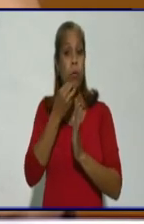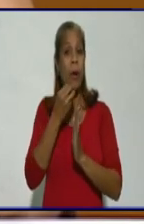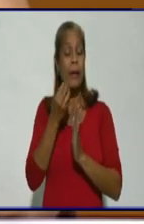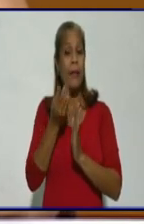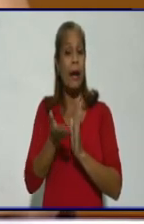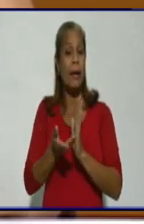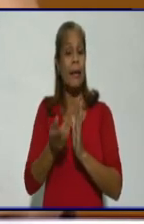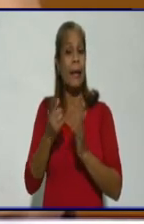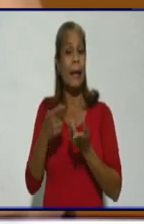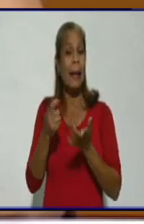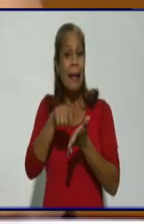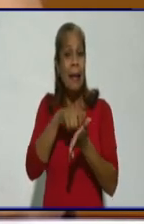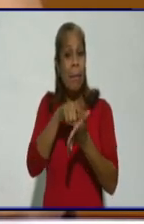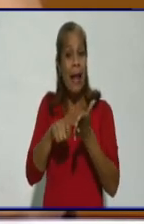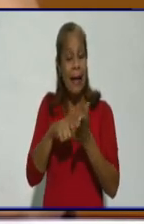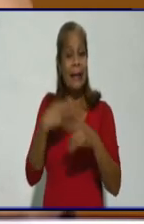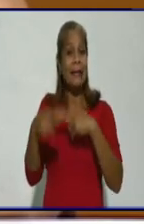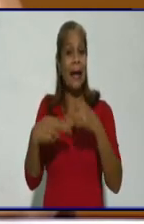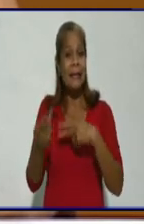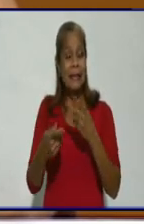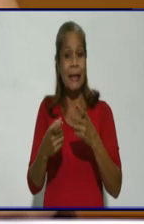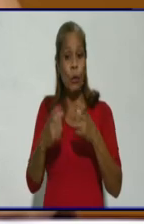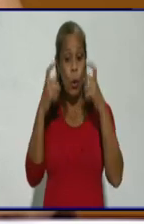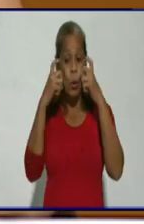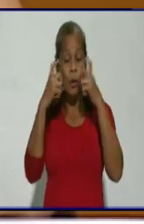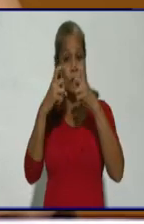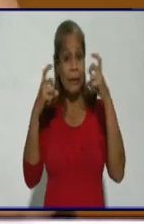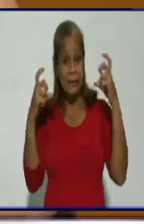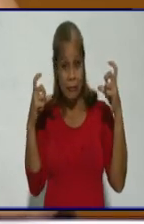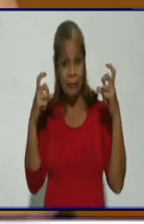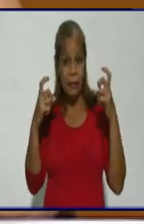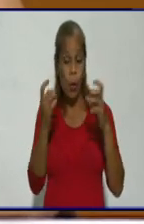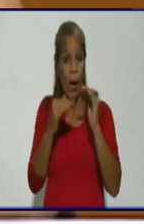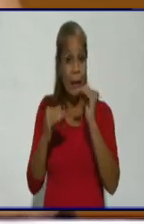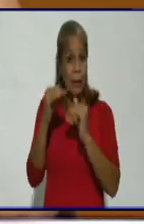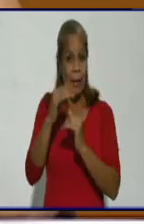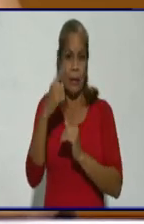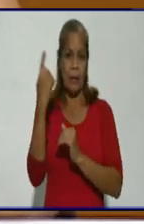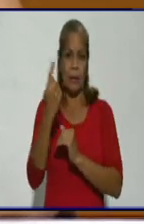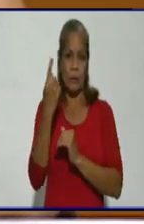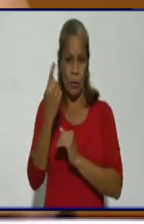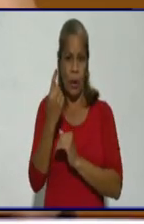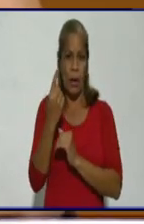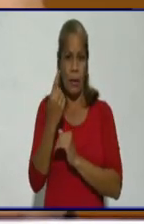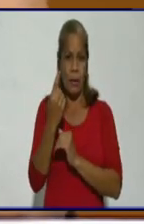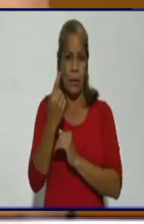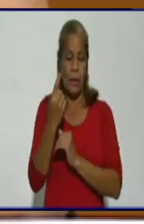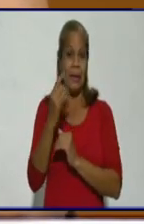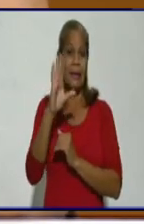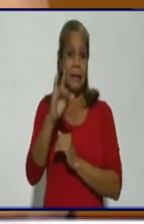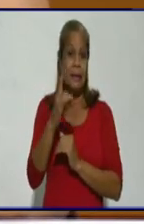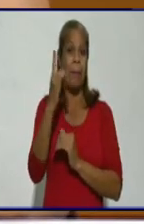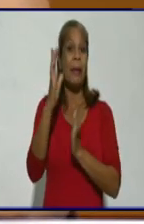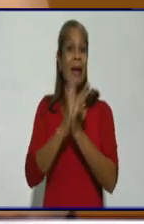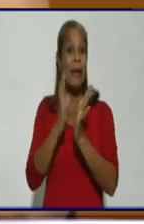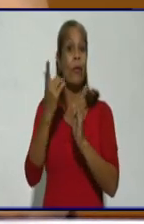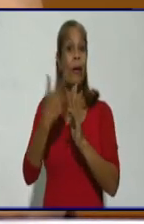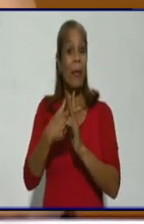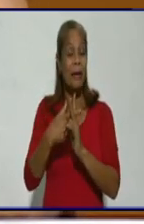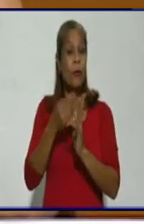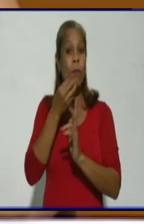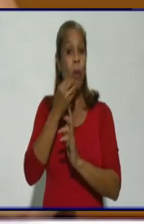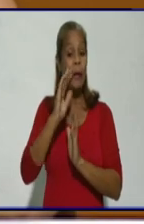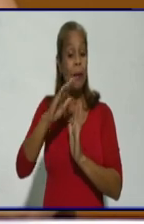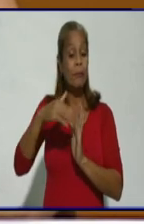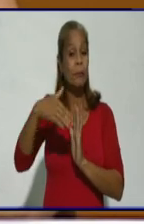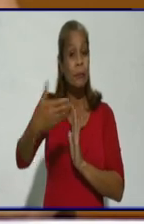expertos, el grupo de expertos nacional, es que lo que se pronostica en el mes de mayo es un incremento, alza de casos y se